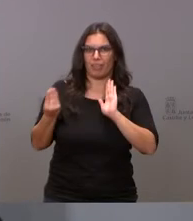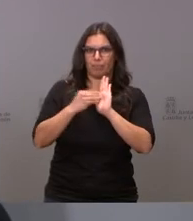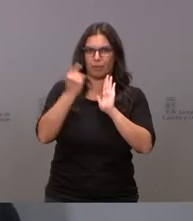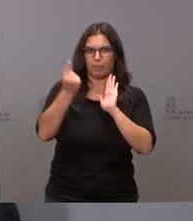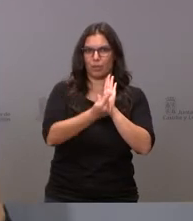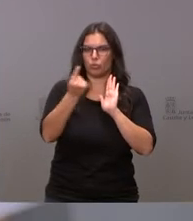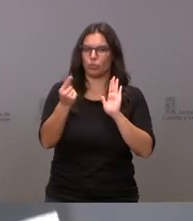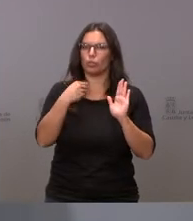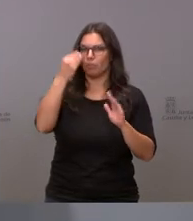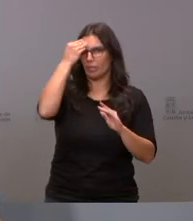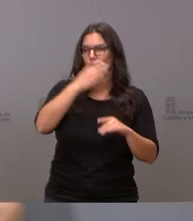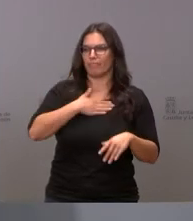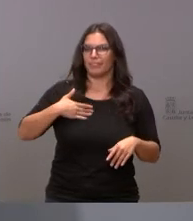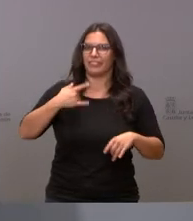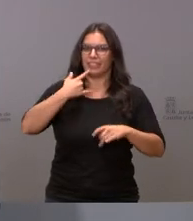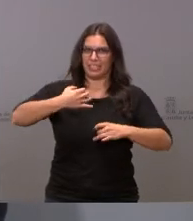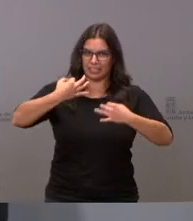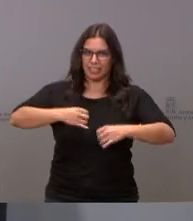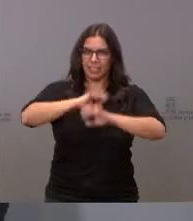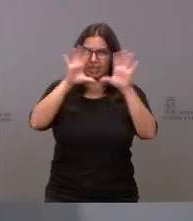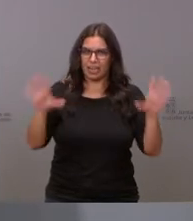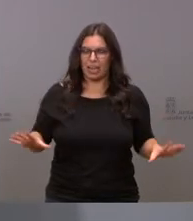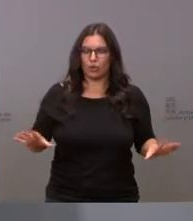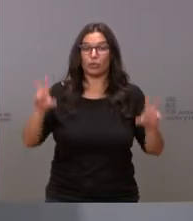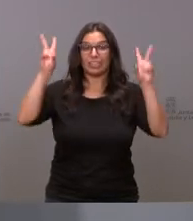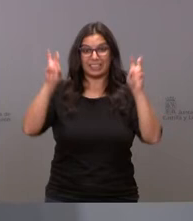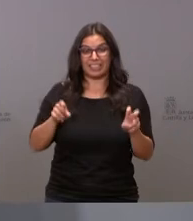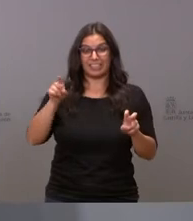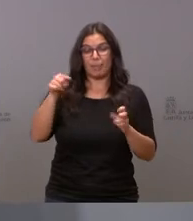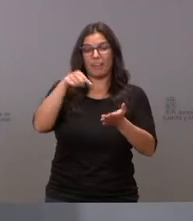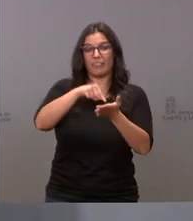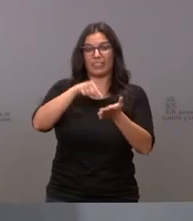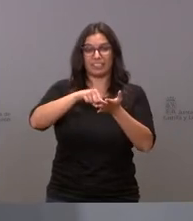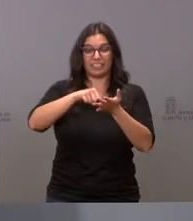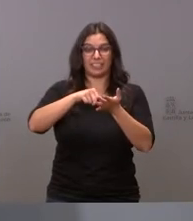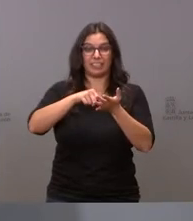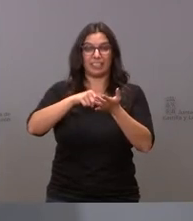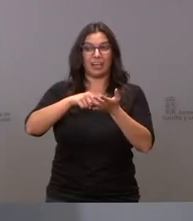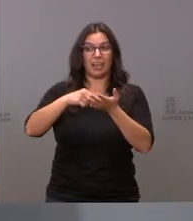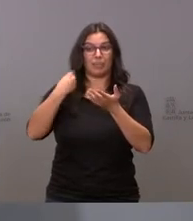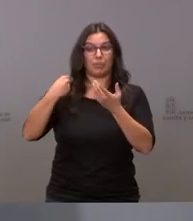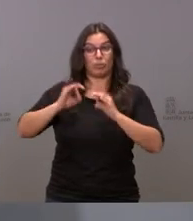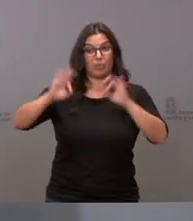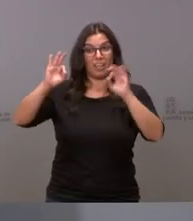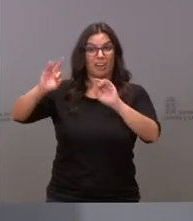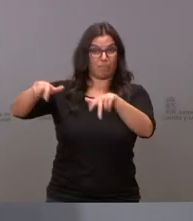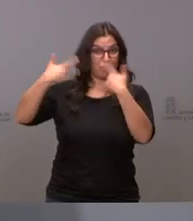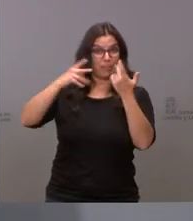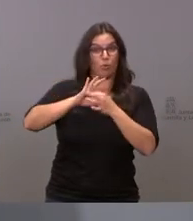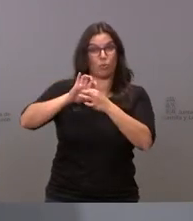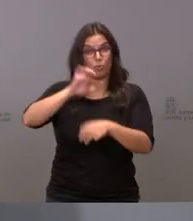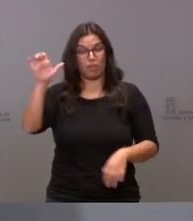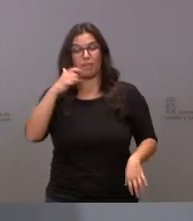que es bueno que quede claro que es lo que ha hecho en el presupuesto con respecto a la posibilidad que nos brinda la Unión Europea que es colocar